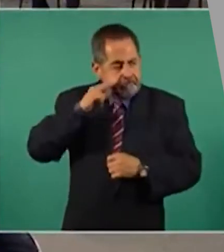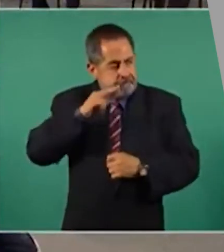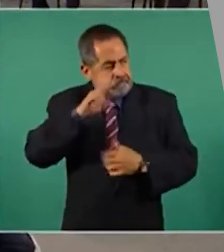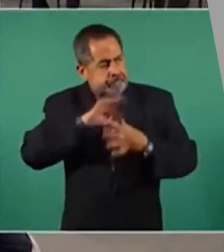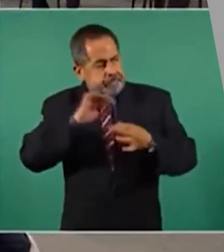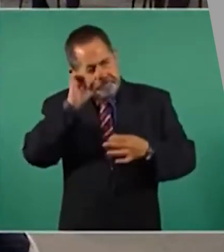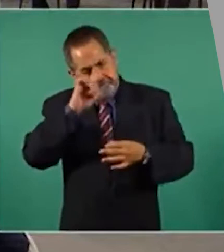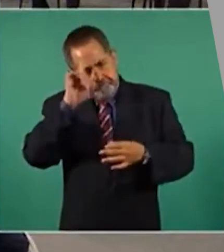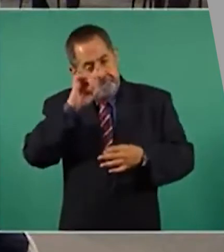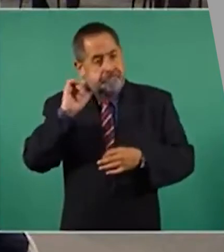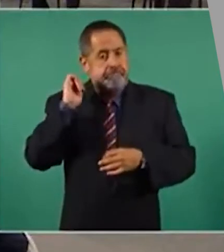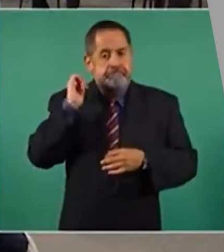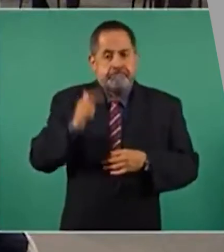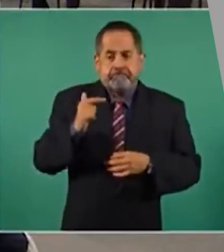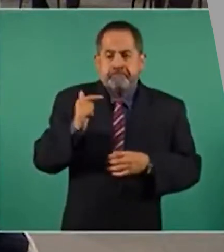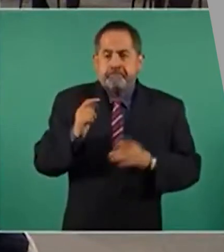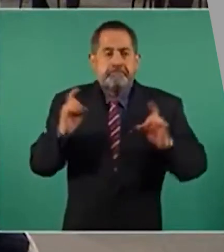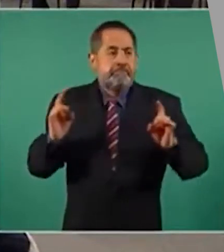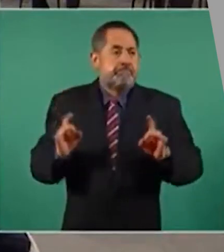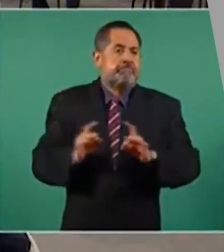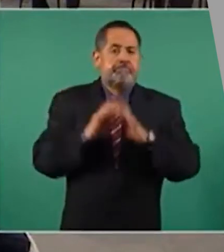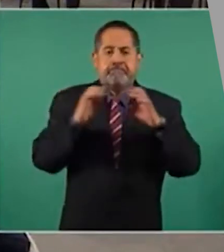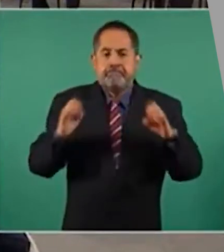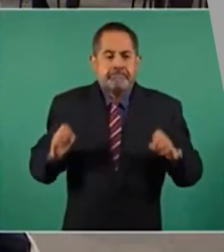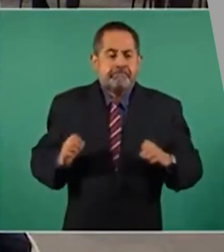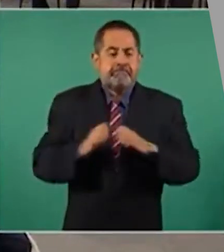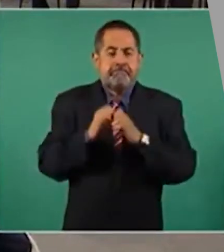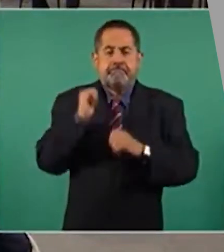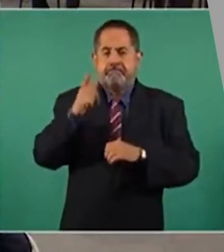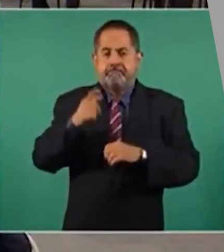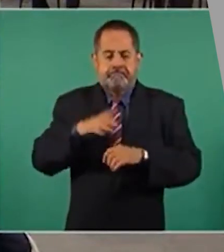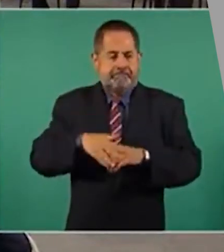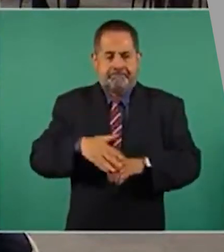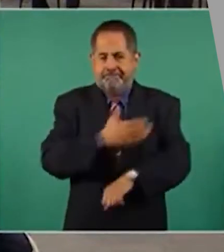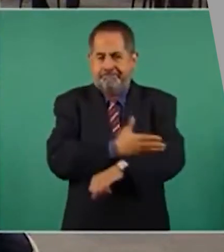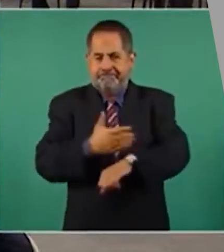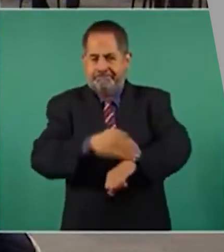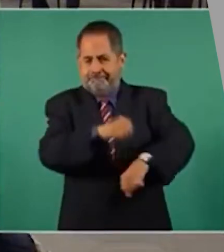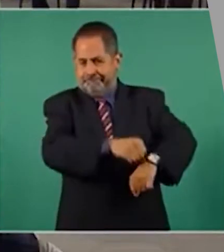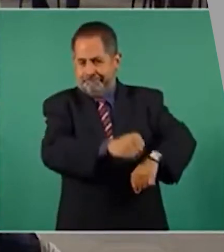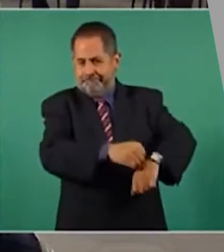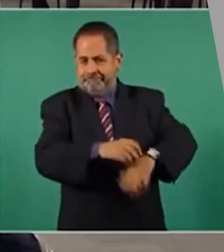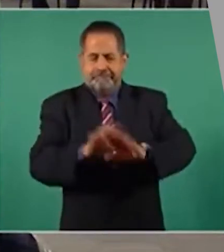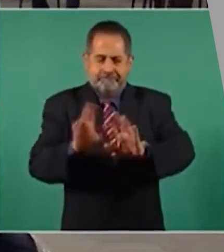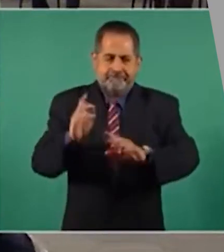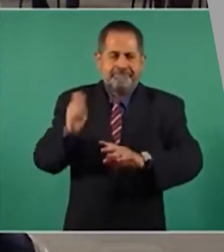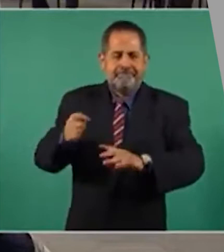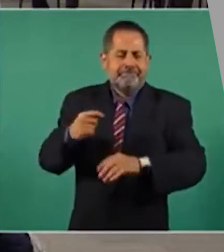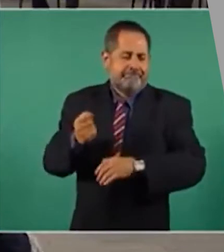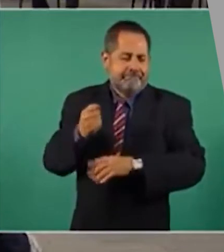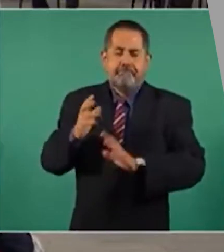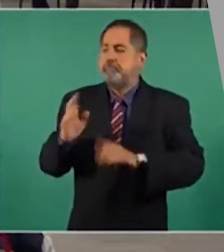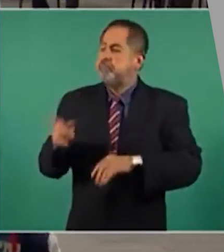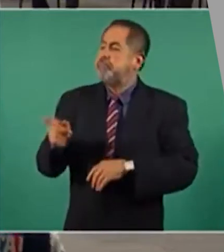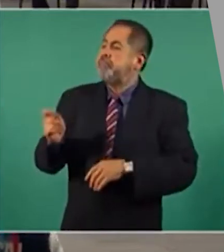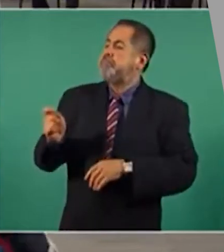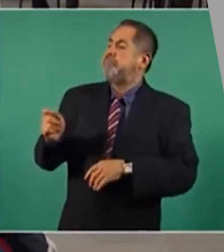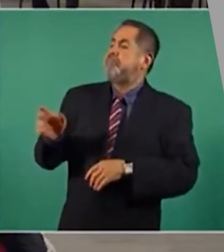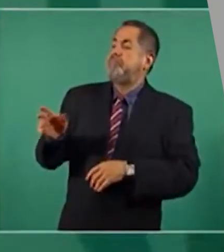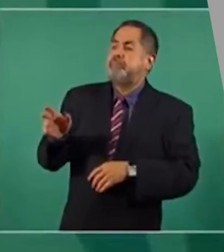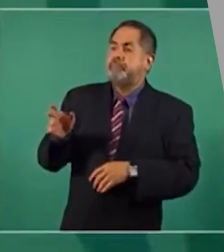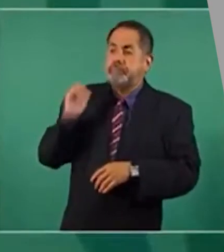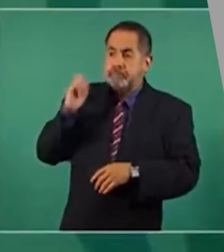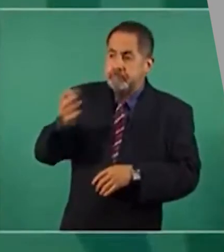en cualquier caso que llegue a padecer que efectivamente tocamos madera y así no, así que no sea, pero cualquier cosa está al pendiente.